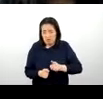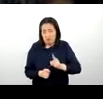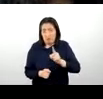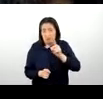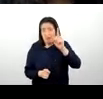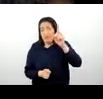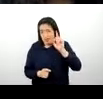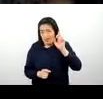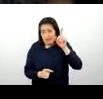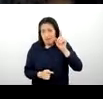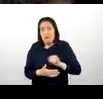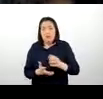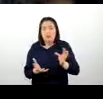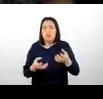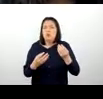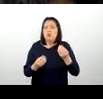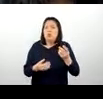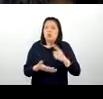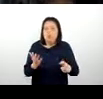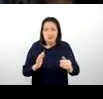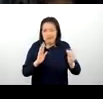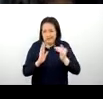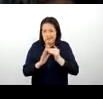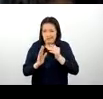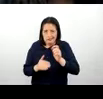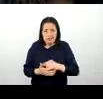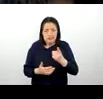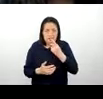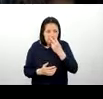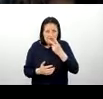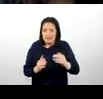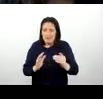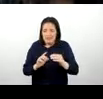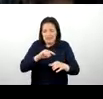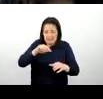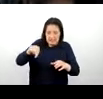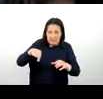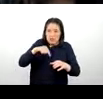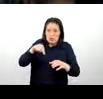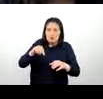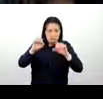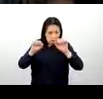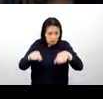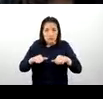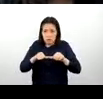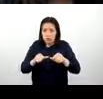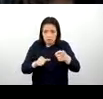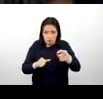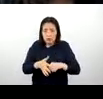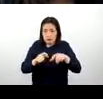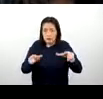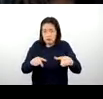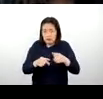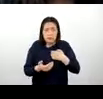cómo se, cómo las viviendas en forma circular aún se encuentran, ¿no? en la zona se puede